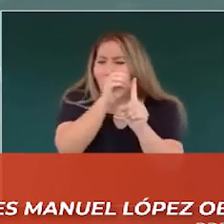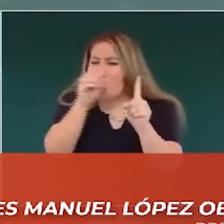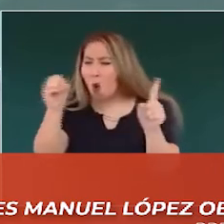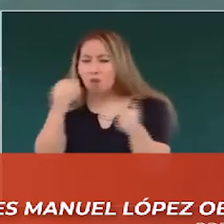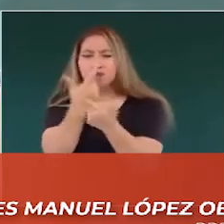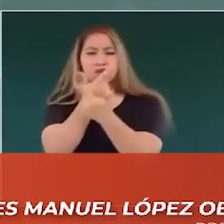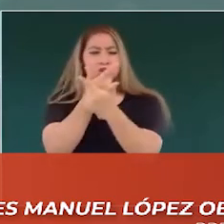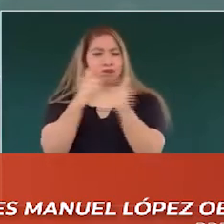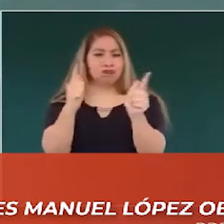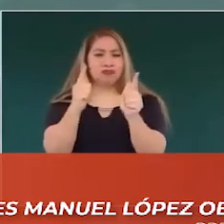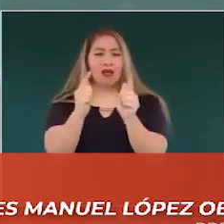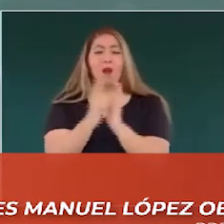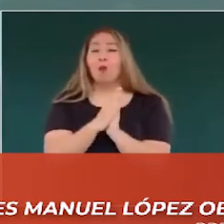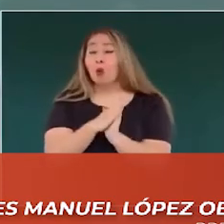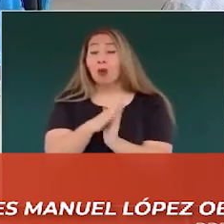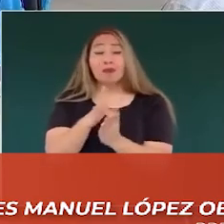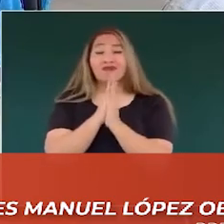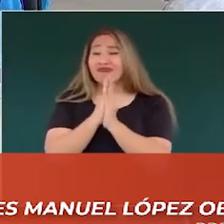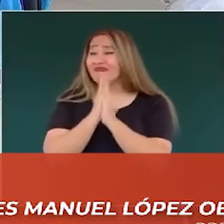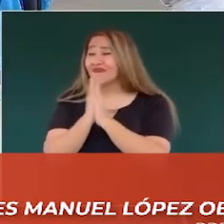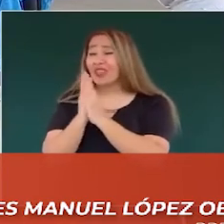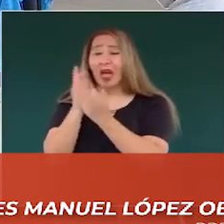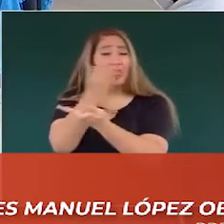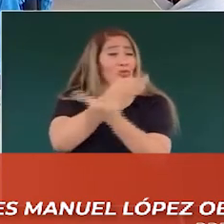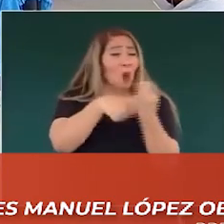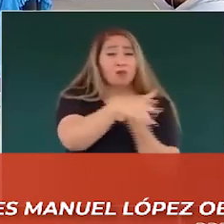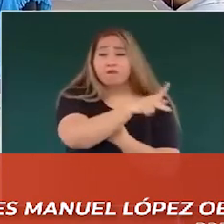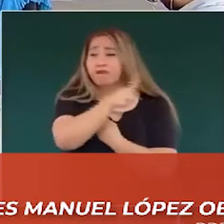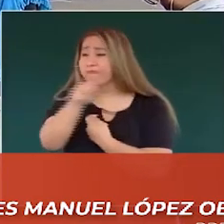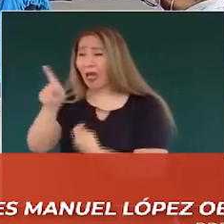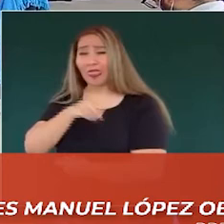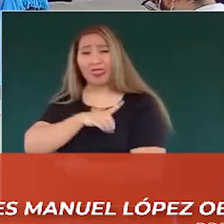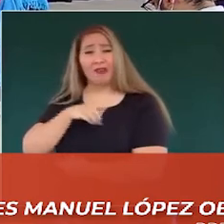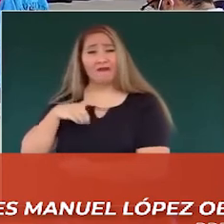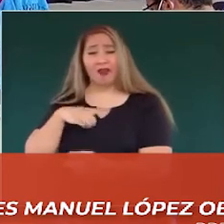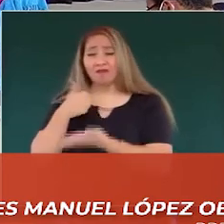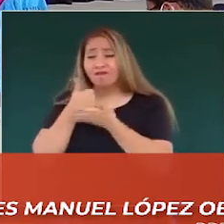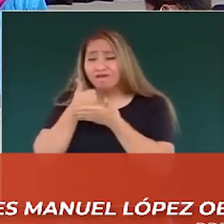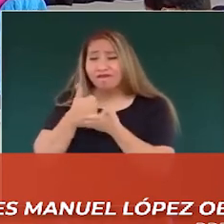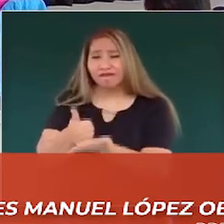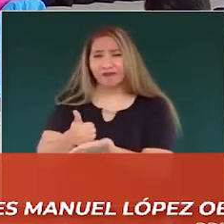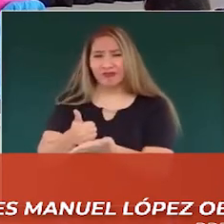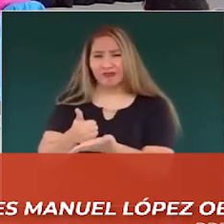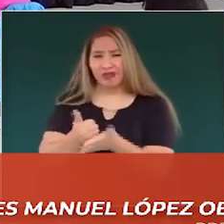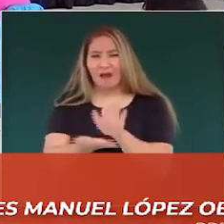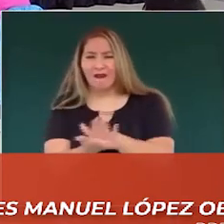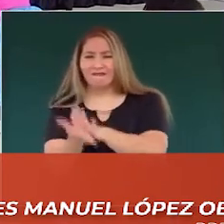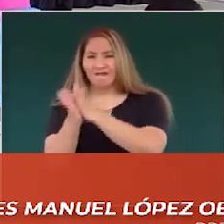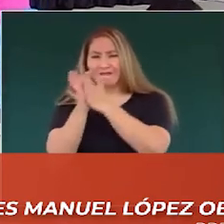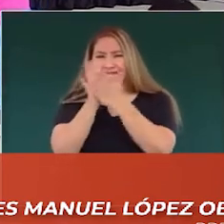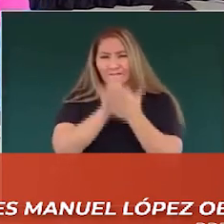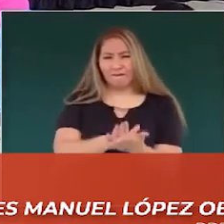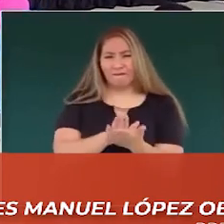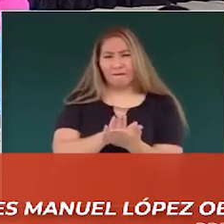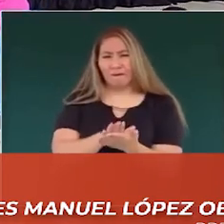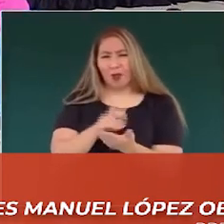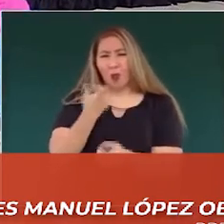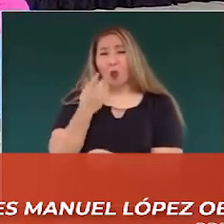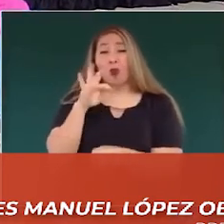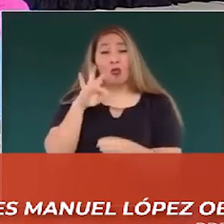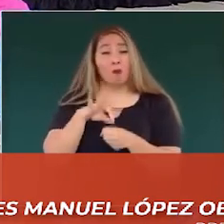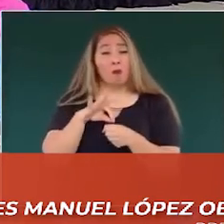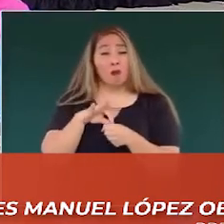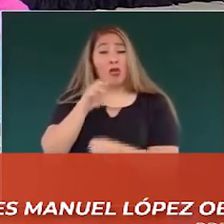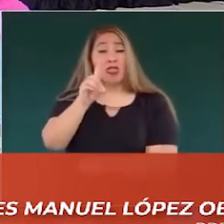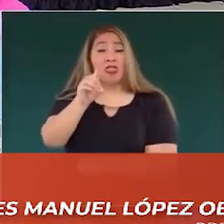tenemos todos que ayudar a que se convierta en realidad la democracia.